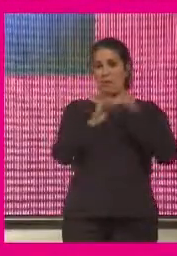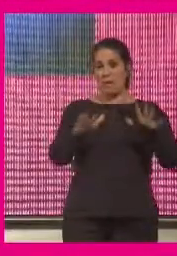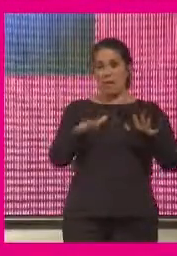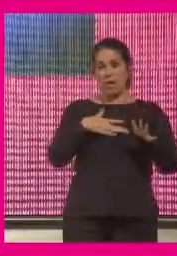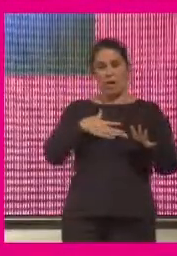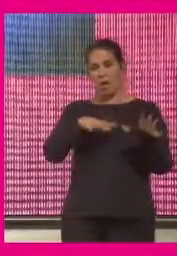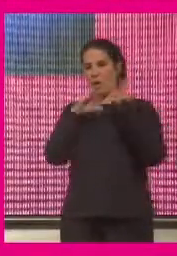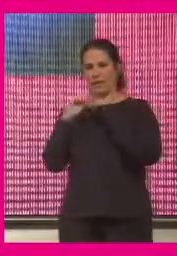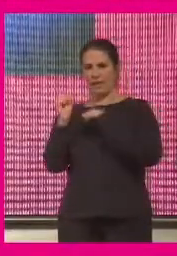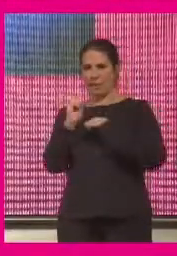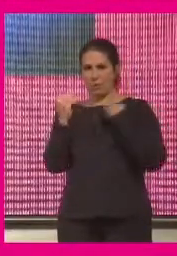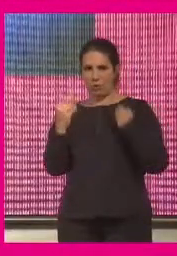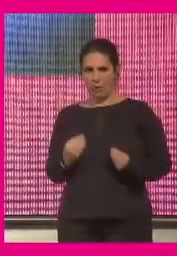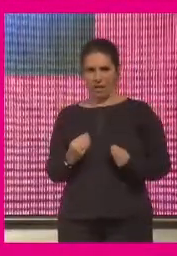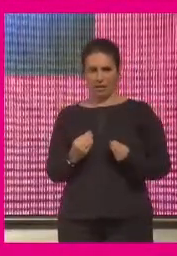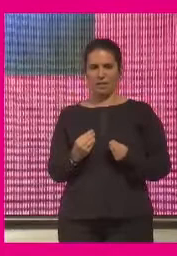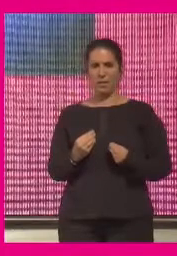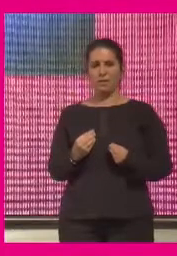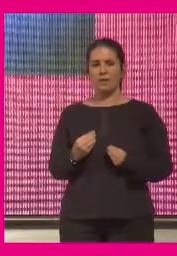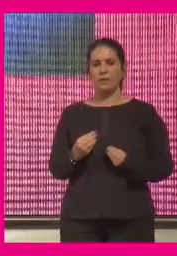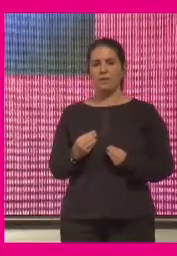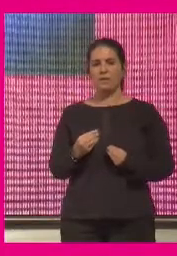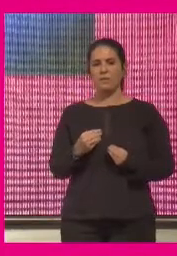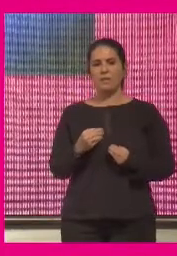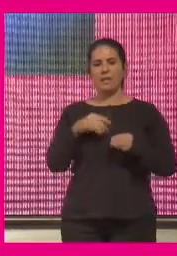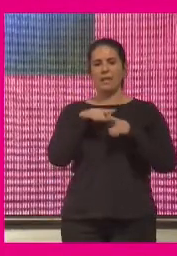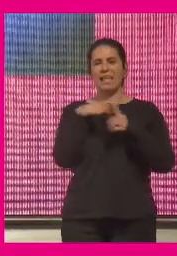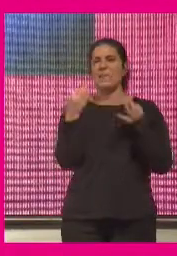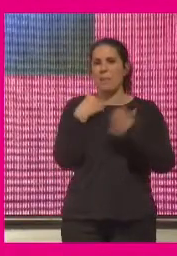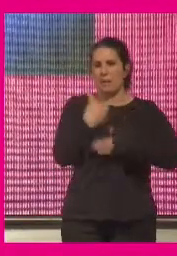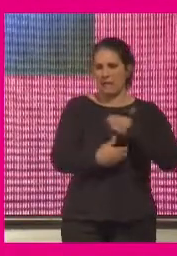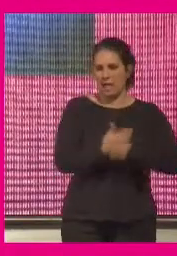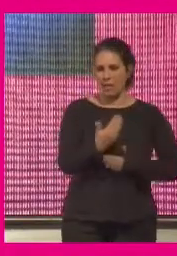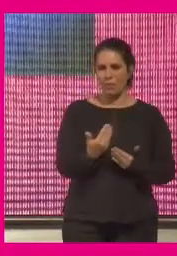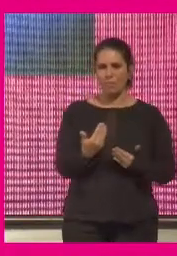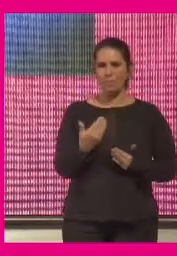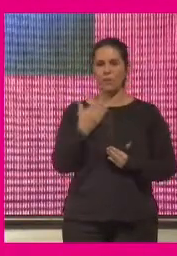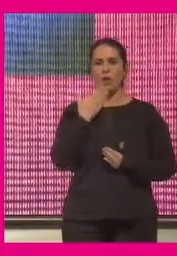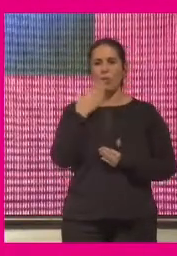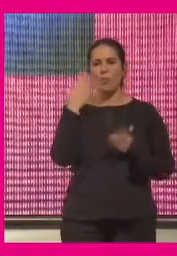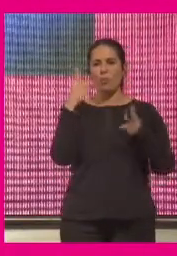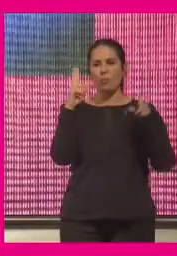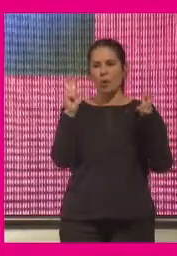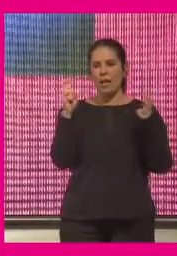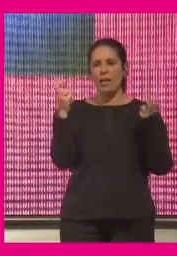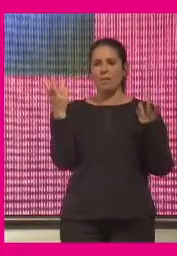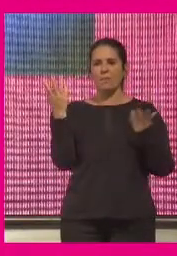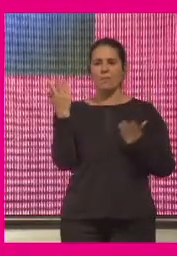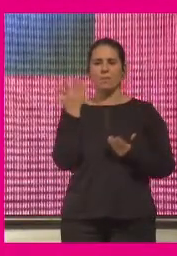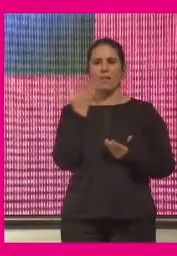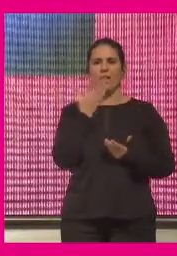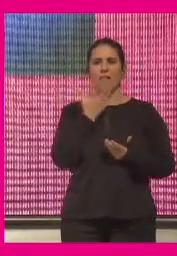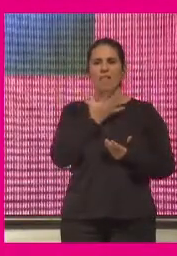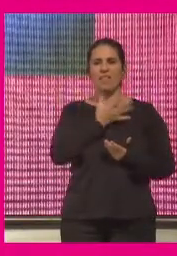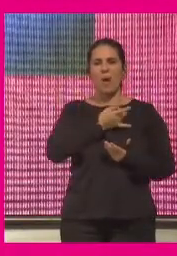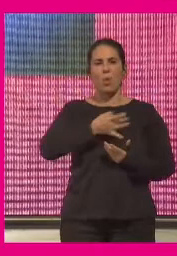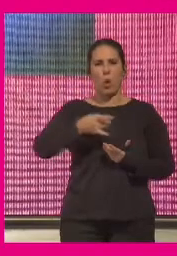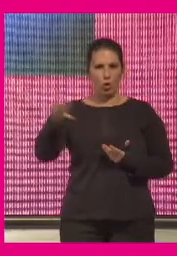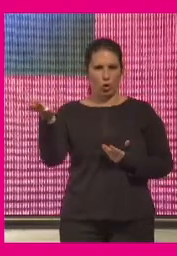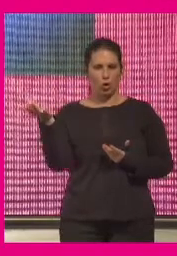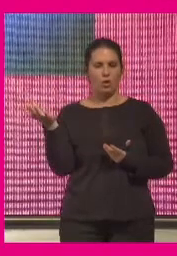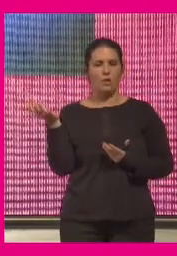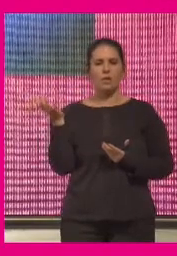y que era un relato muy deudor de una visión naif de la tecnología que